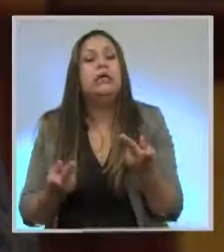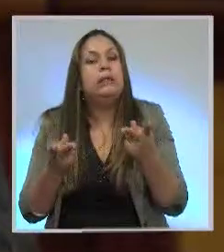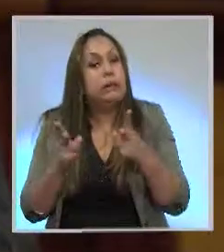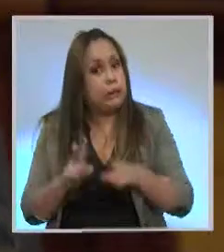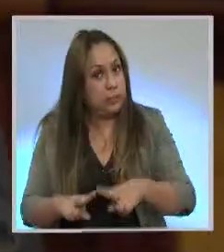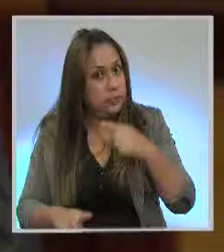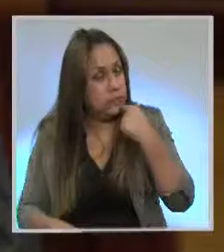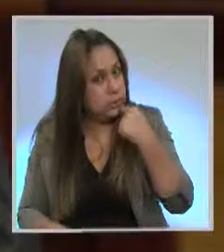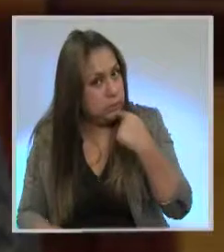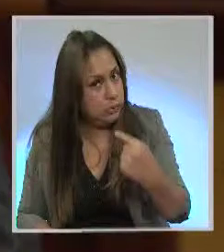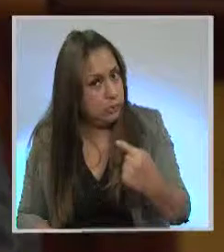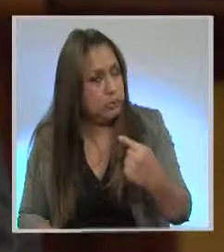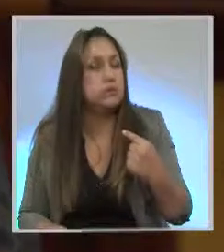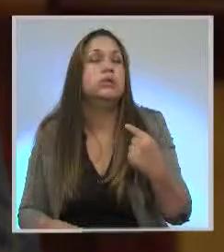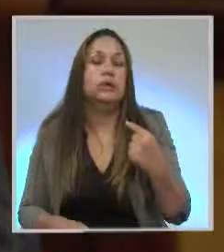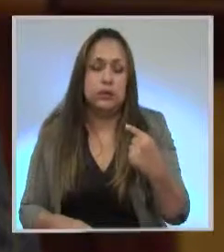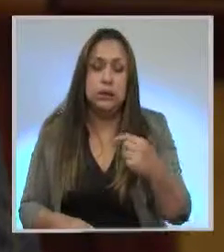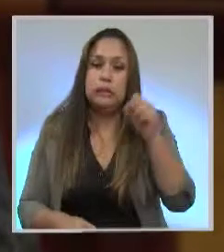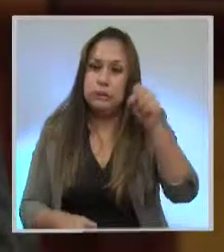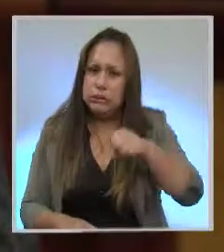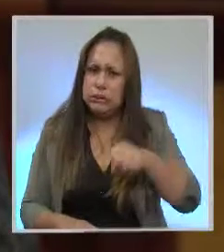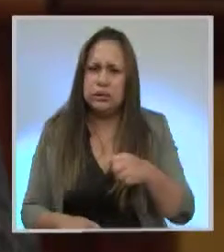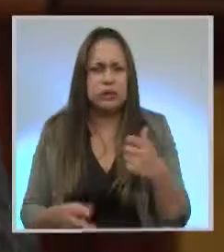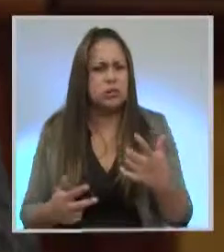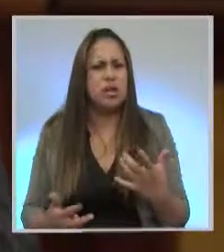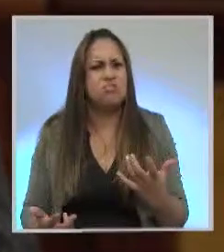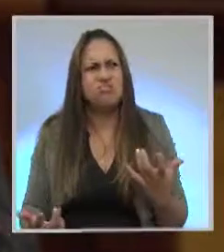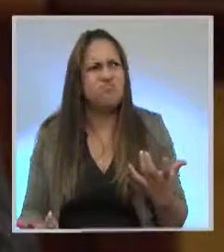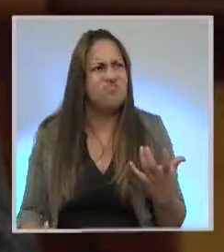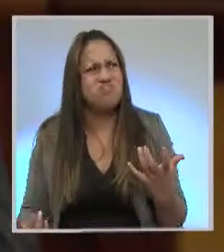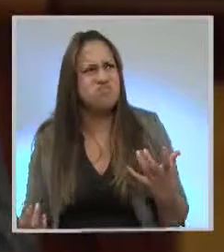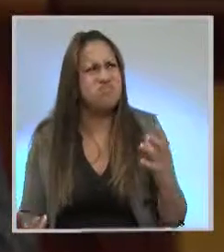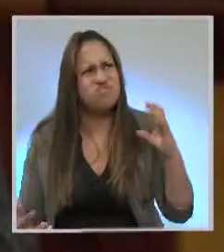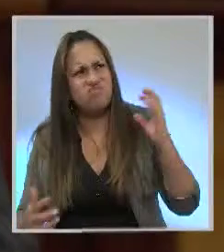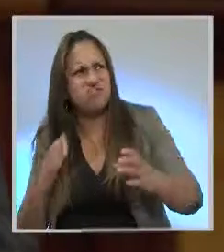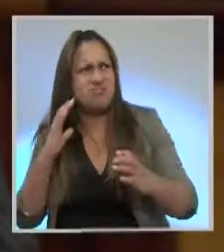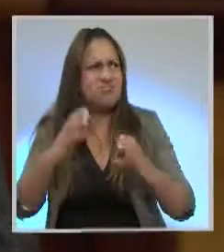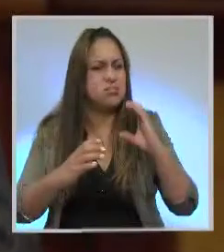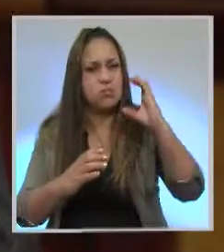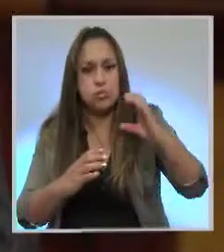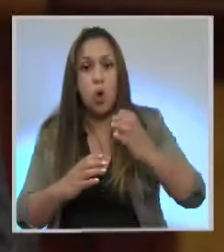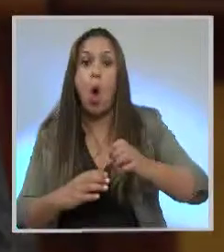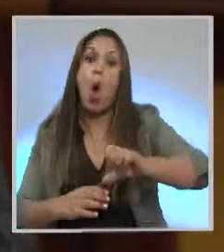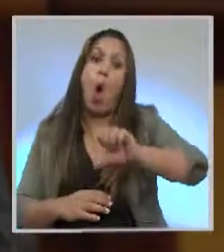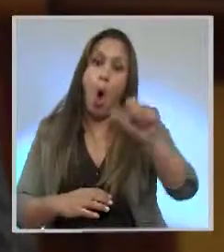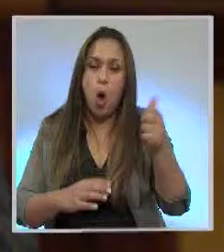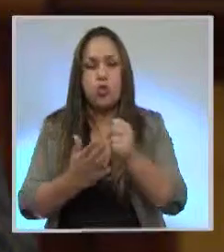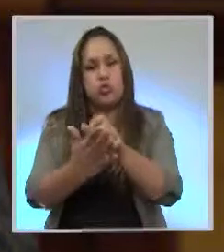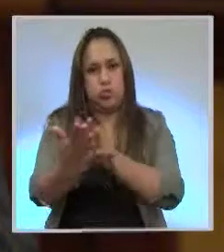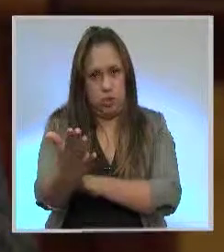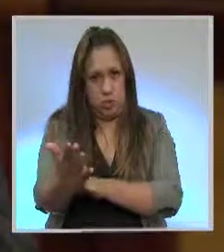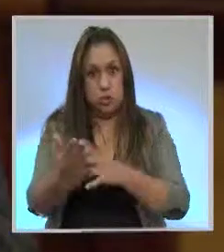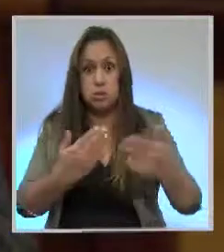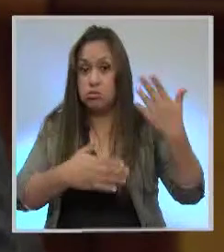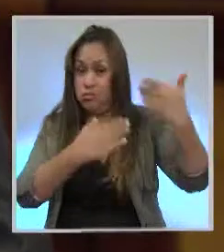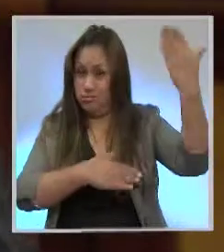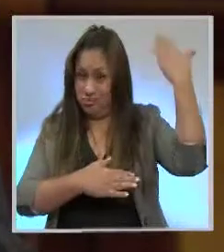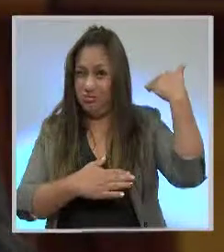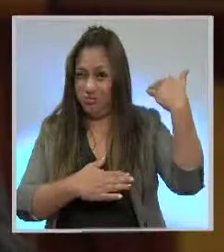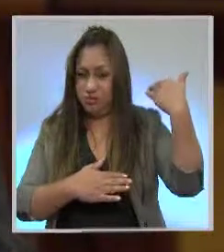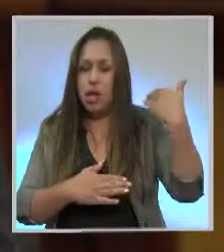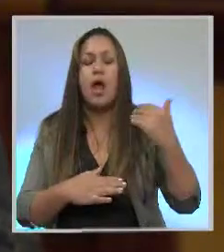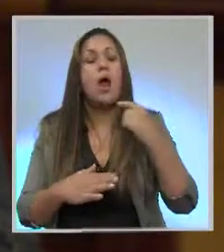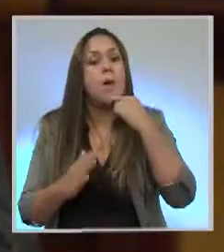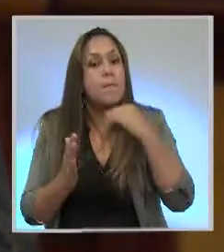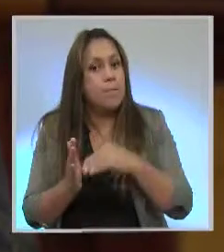reclamar por otros cuerpos legales que han sido aprobados en meses atrás, como por ejemplo la confiscación de los